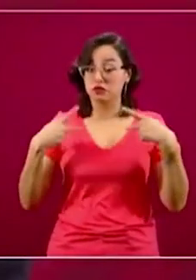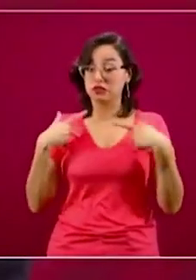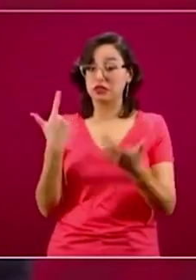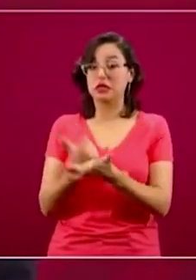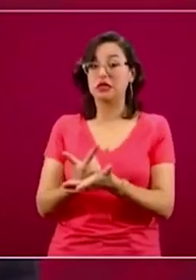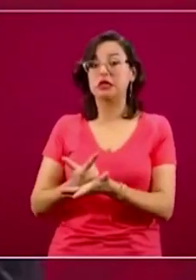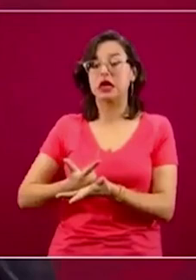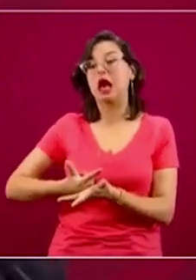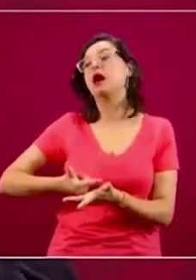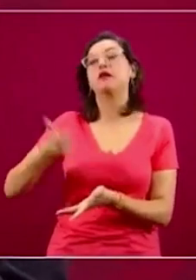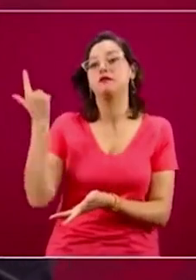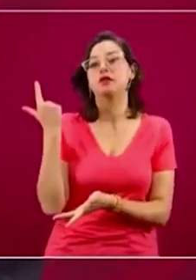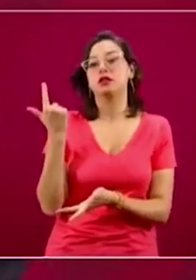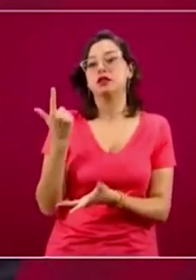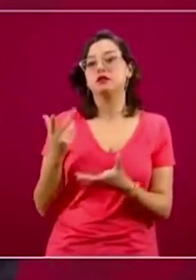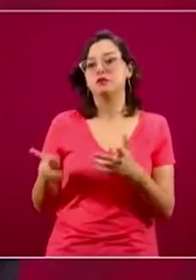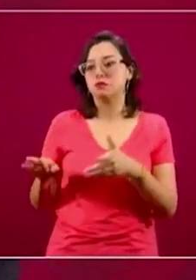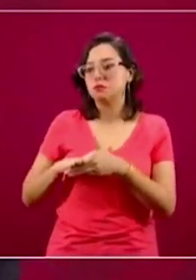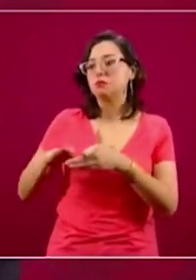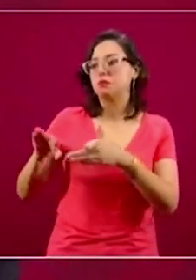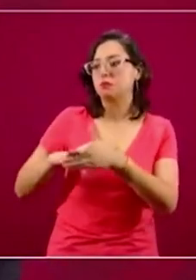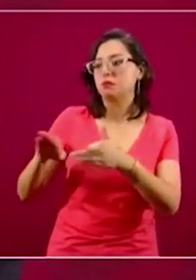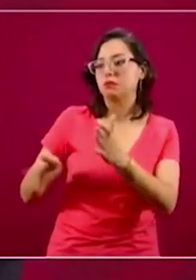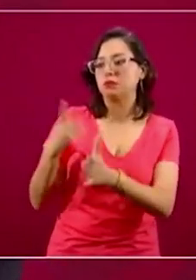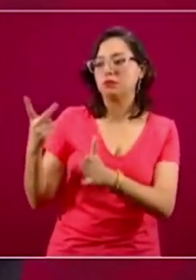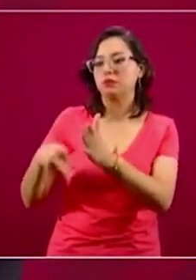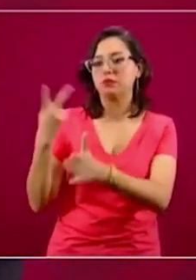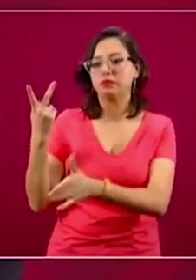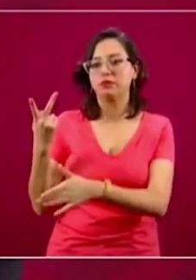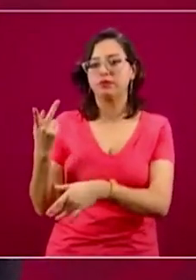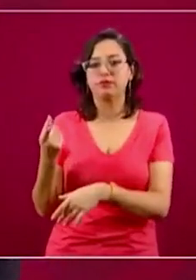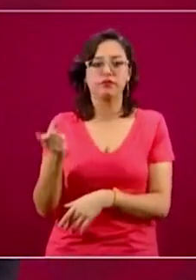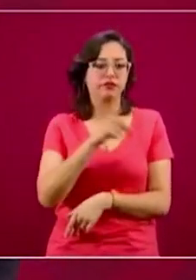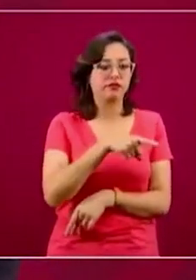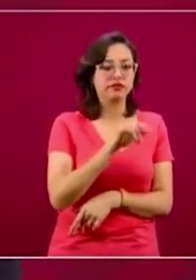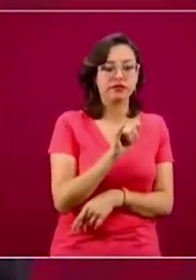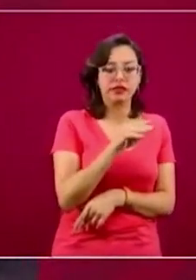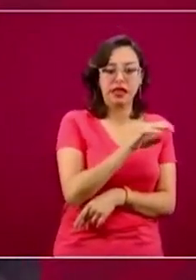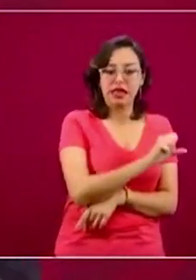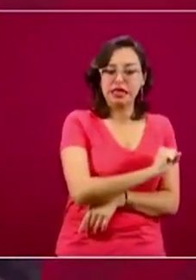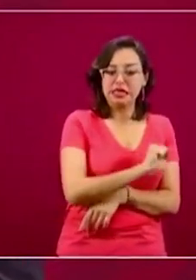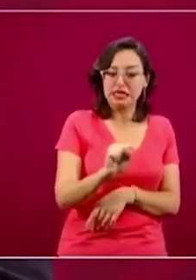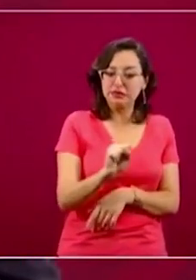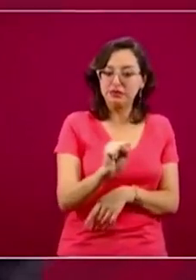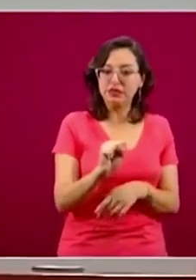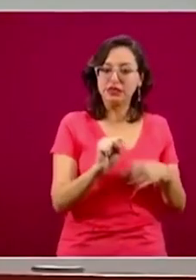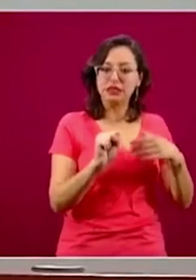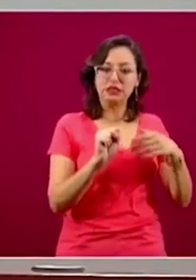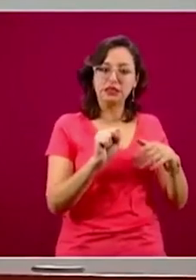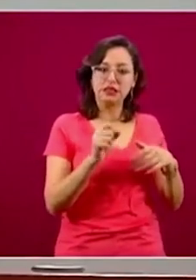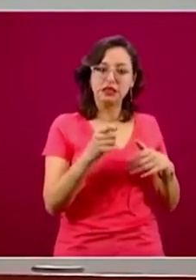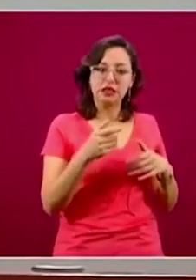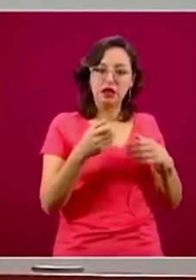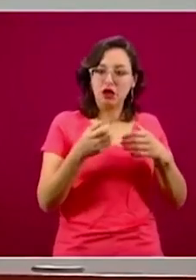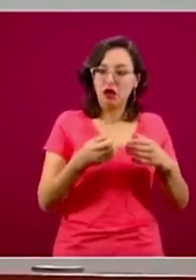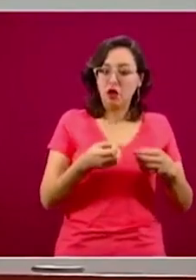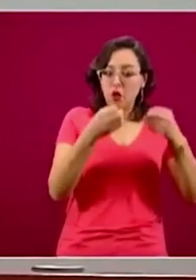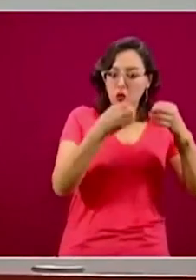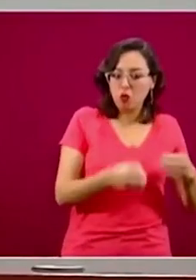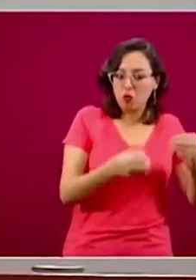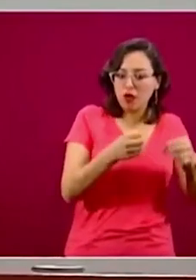propósito es que ciertas instituciones públicas puedan liberar espacio